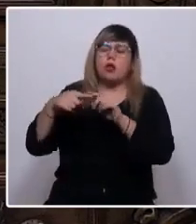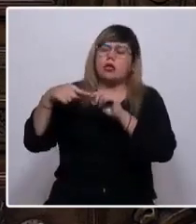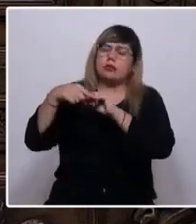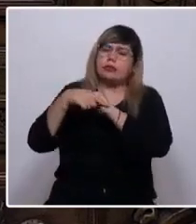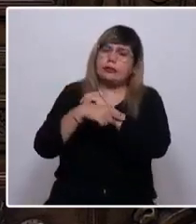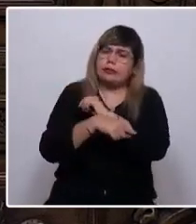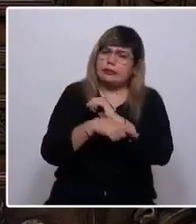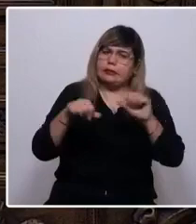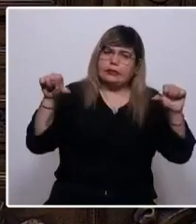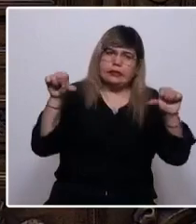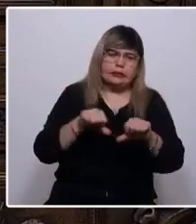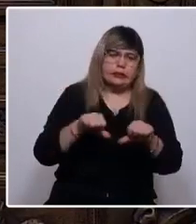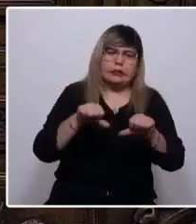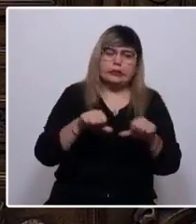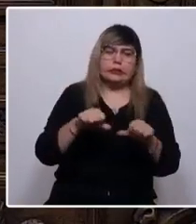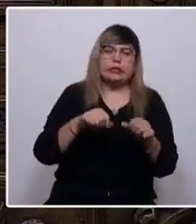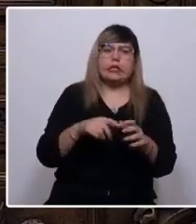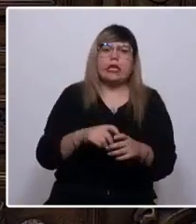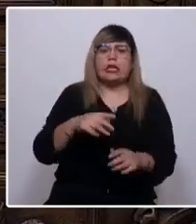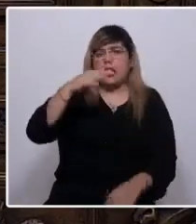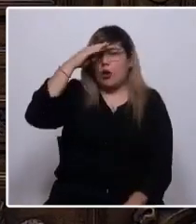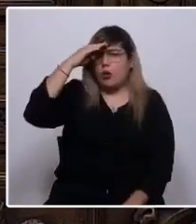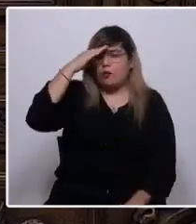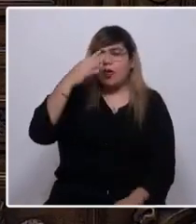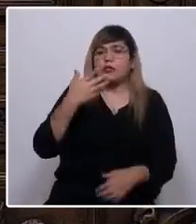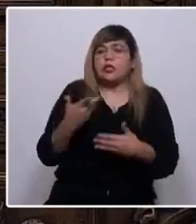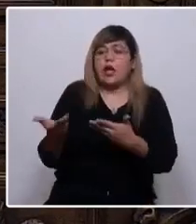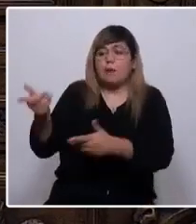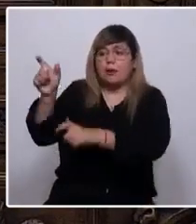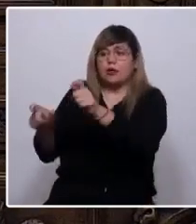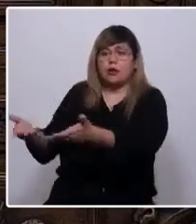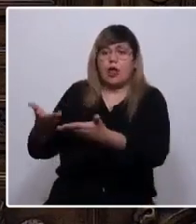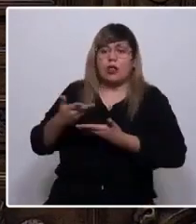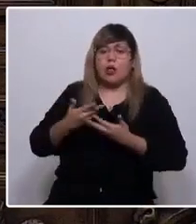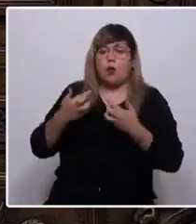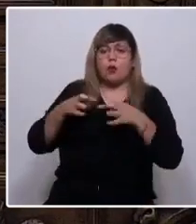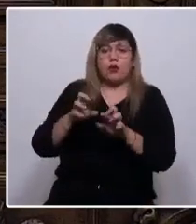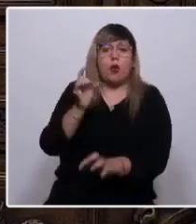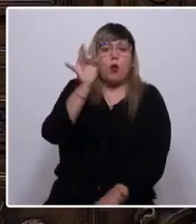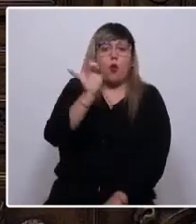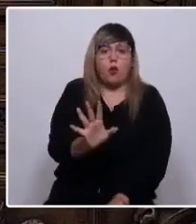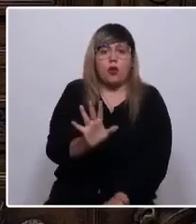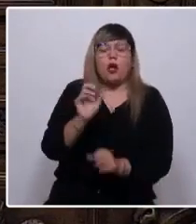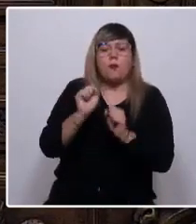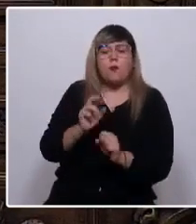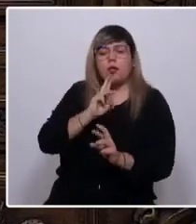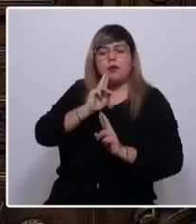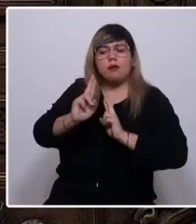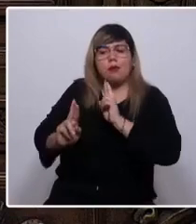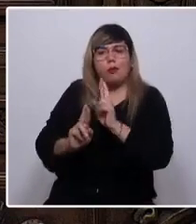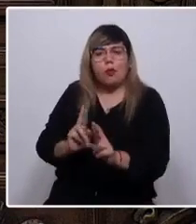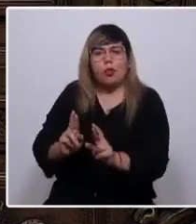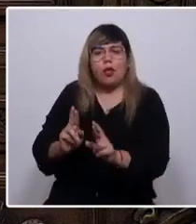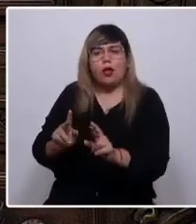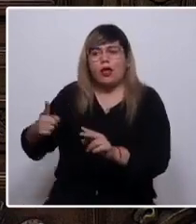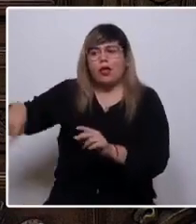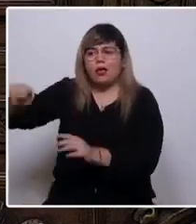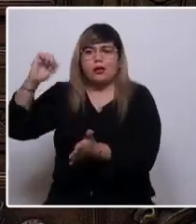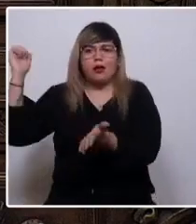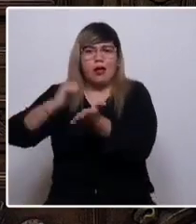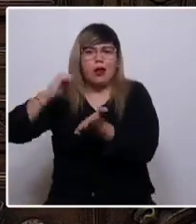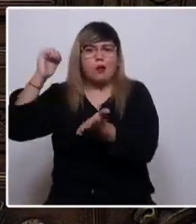legitimidad. A quienes nos han dado la oportunidad, tal vez única, de responder al descontento con